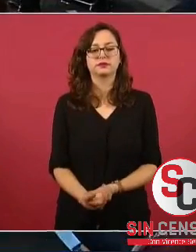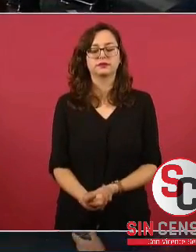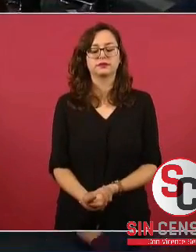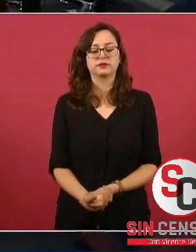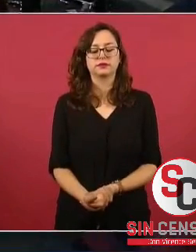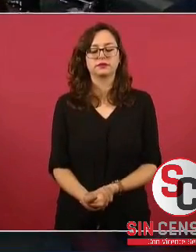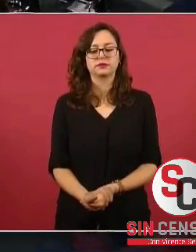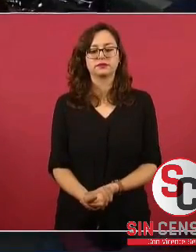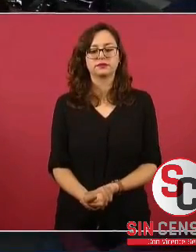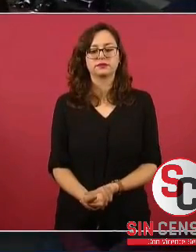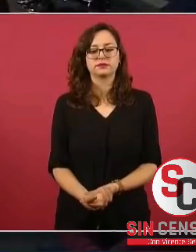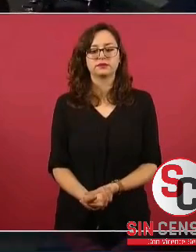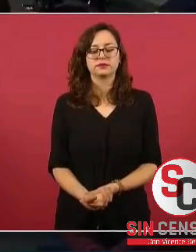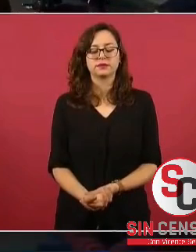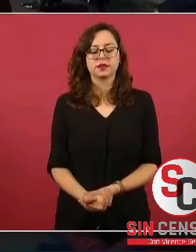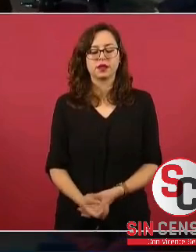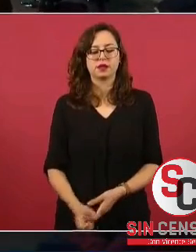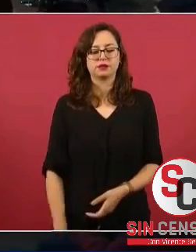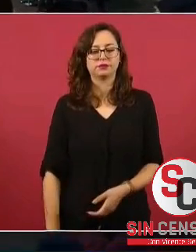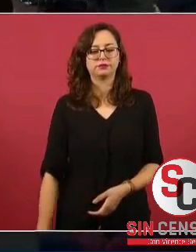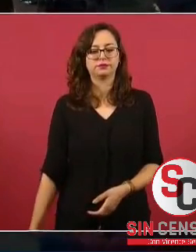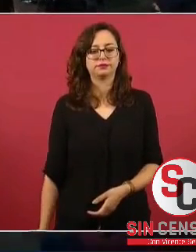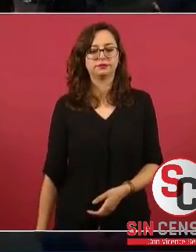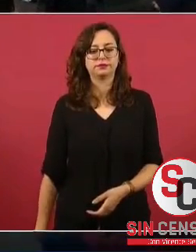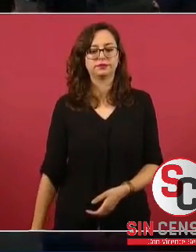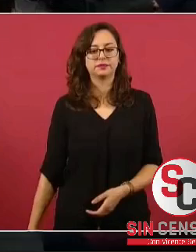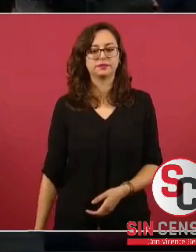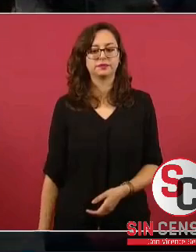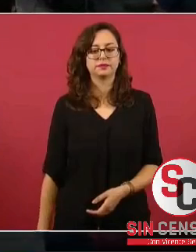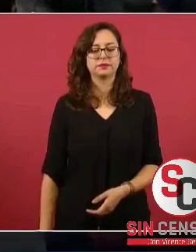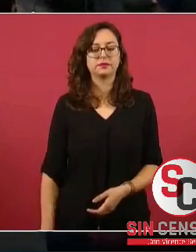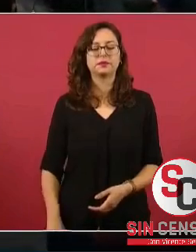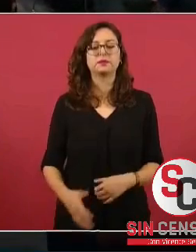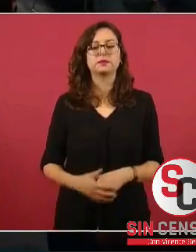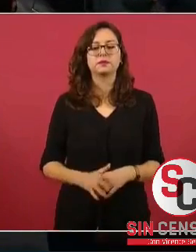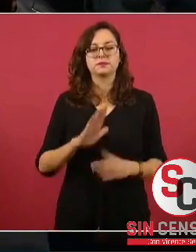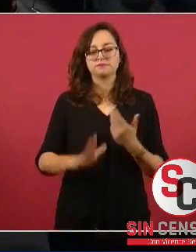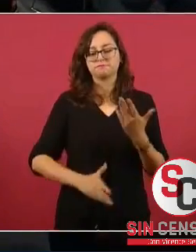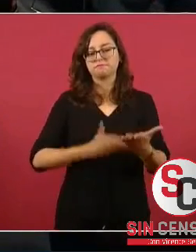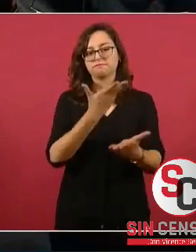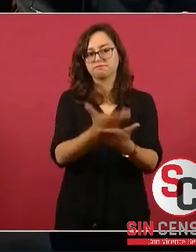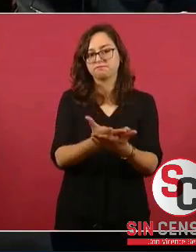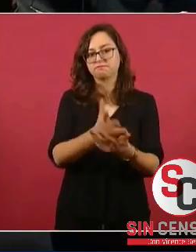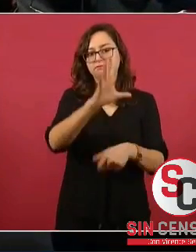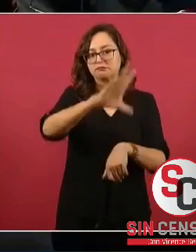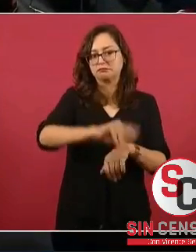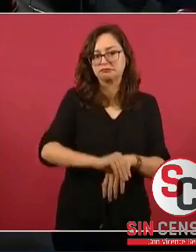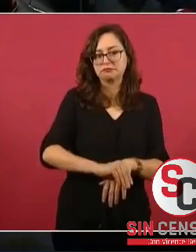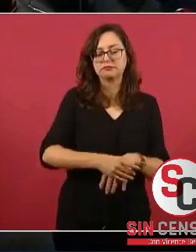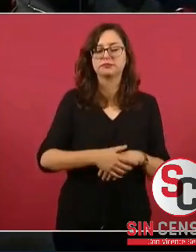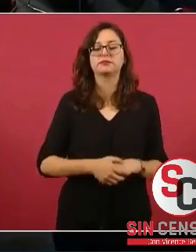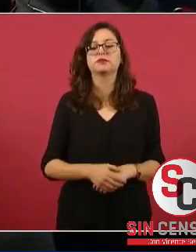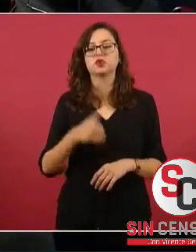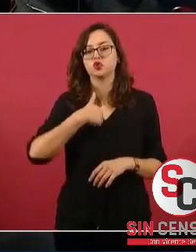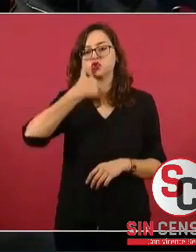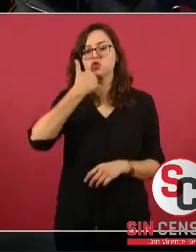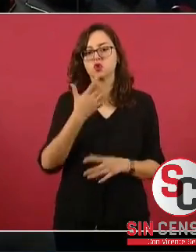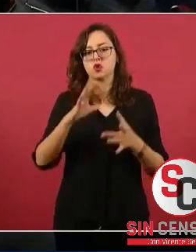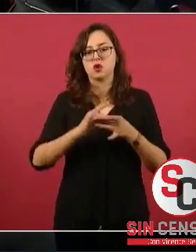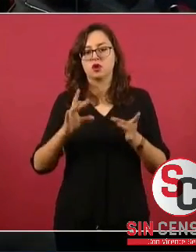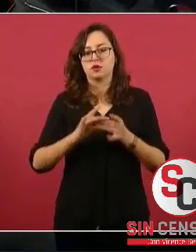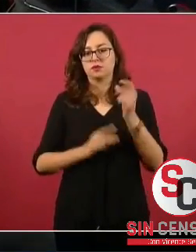Si me permiten los compañeros y si me permite usted, me gustaría hacerle dos planteamientos hoy y un